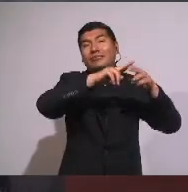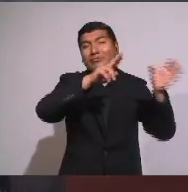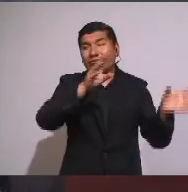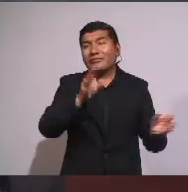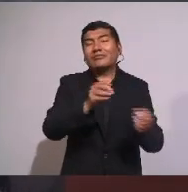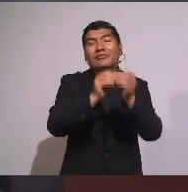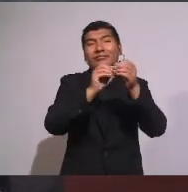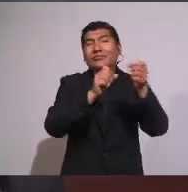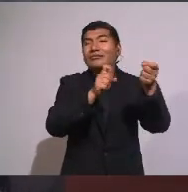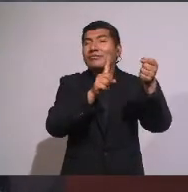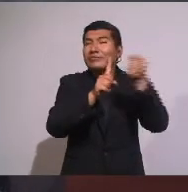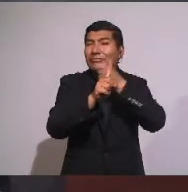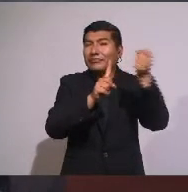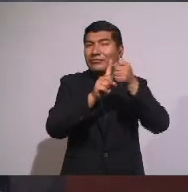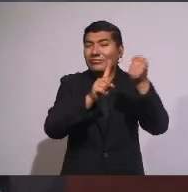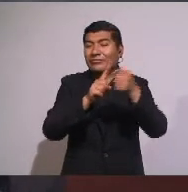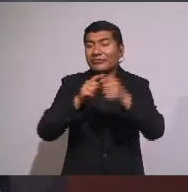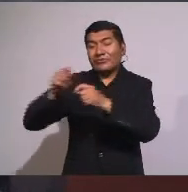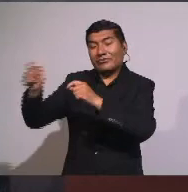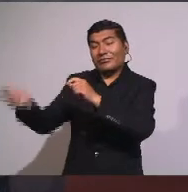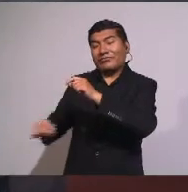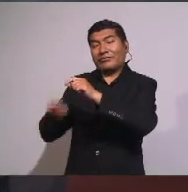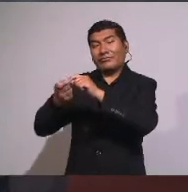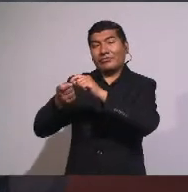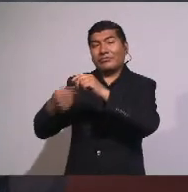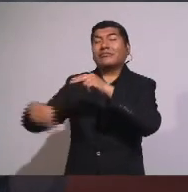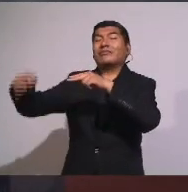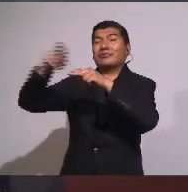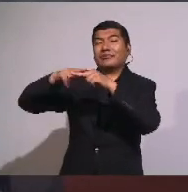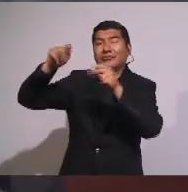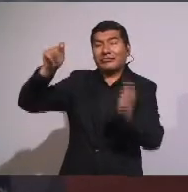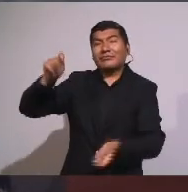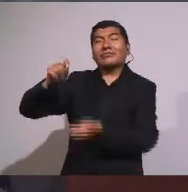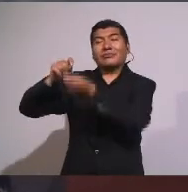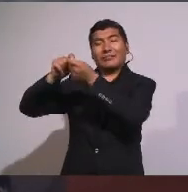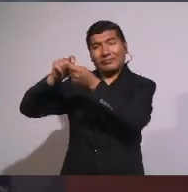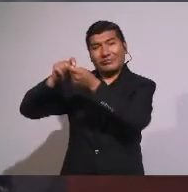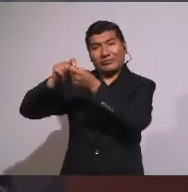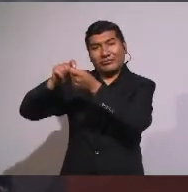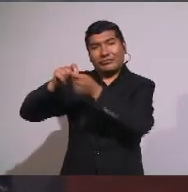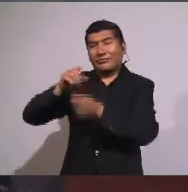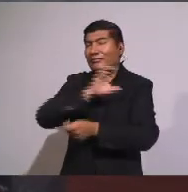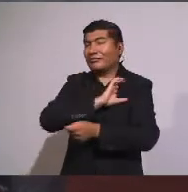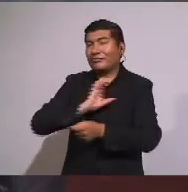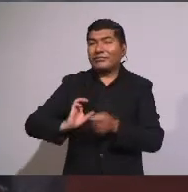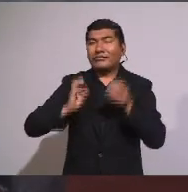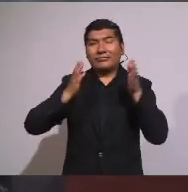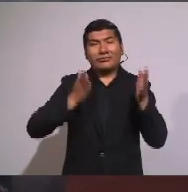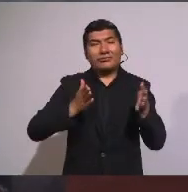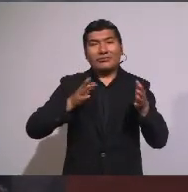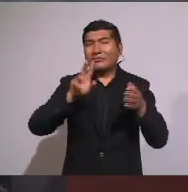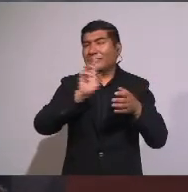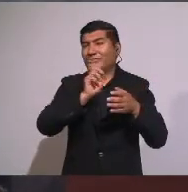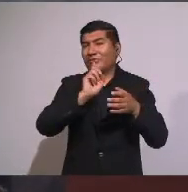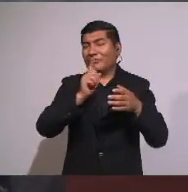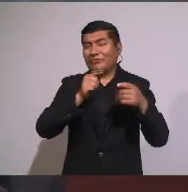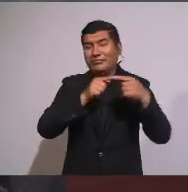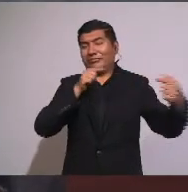La venganza Produce Venganza Los cristianos No somos enemigos